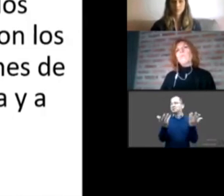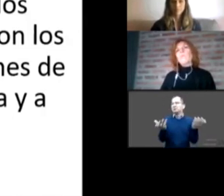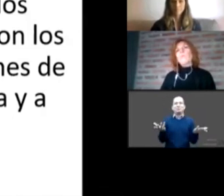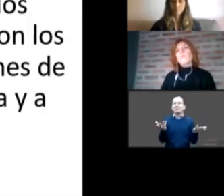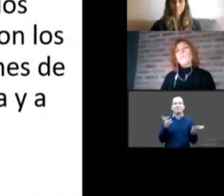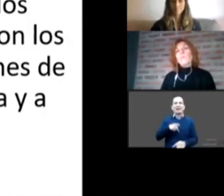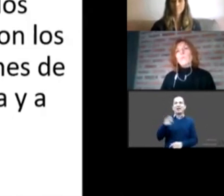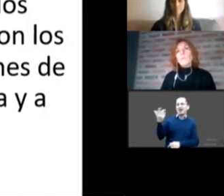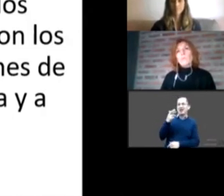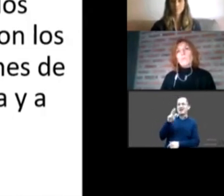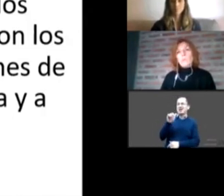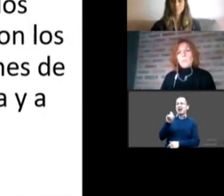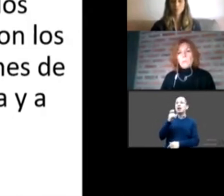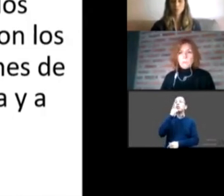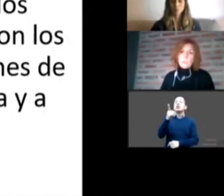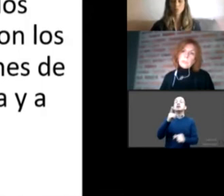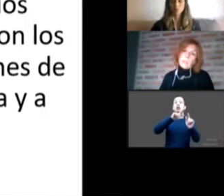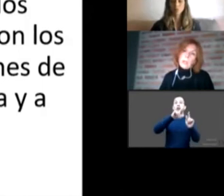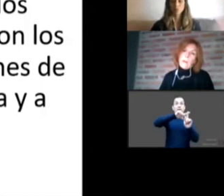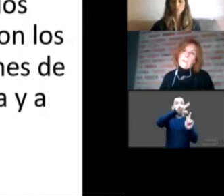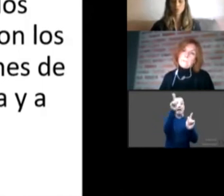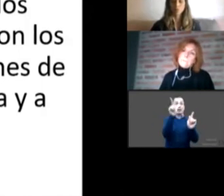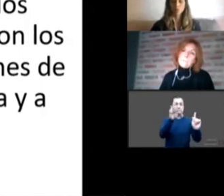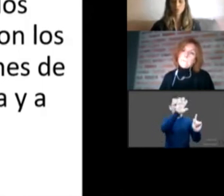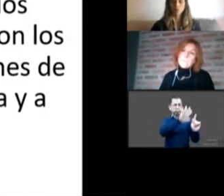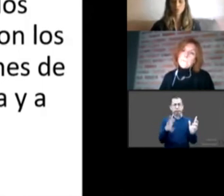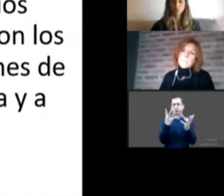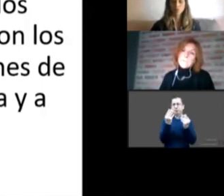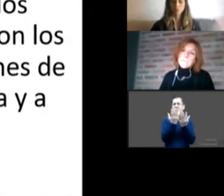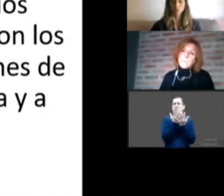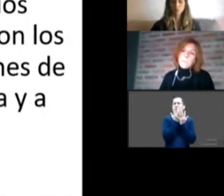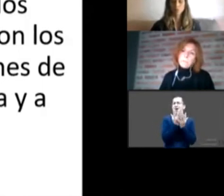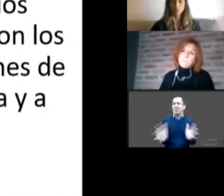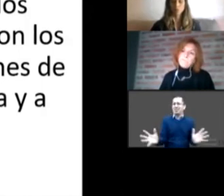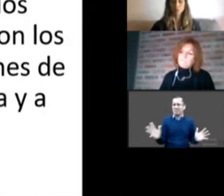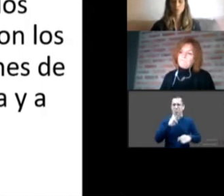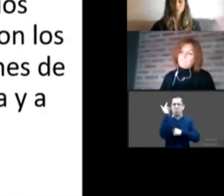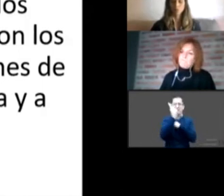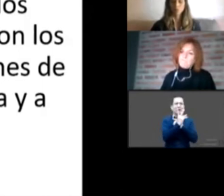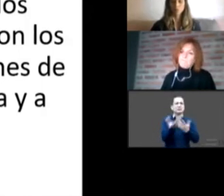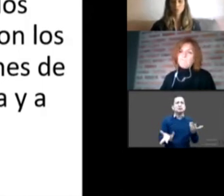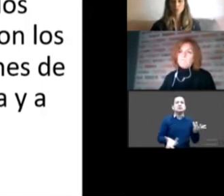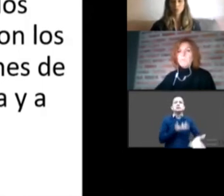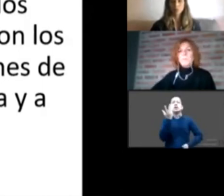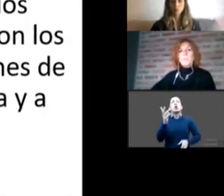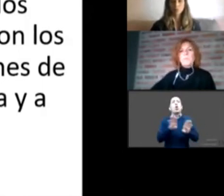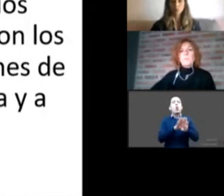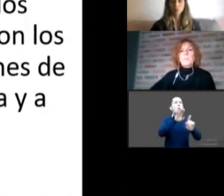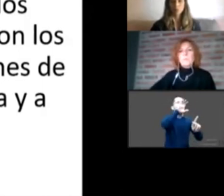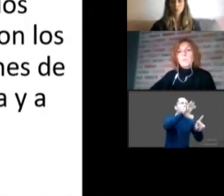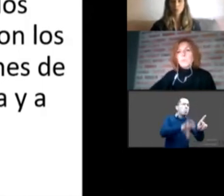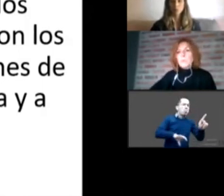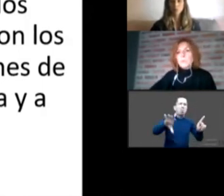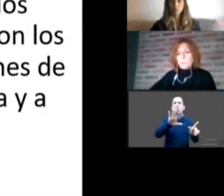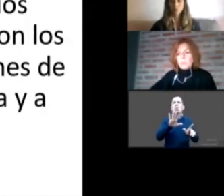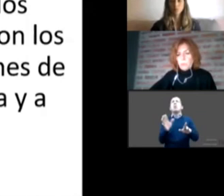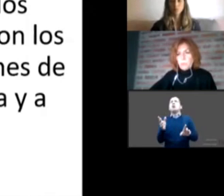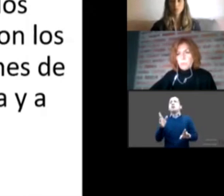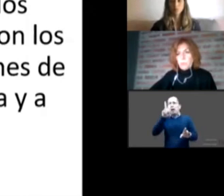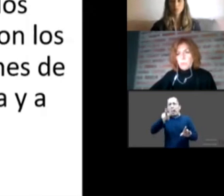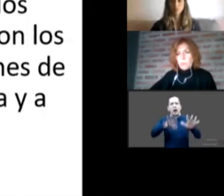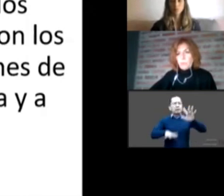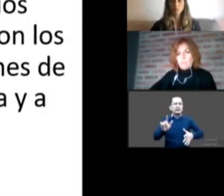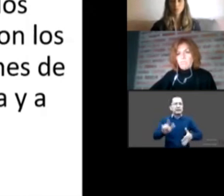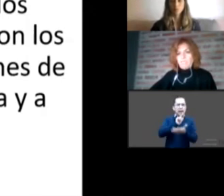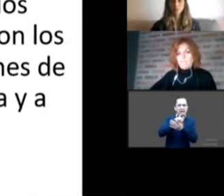características se tejen o se enfrentan las leyes federales con las regionales entonces eso a